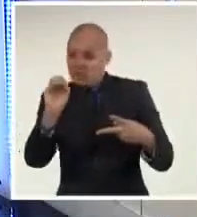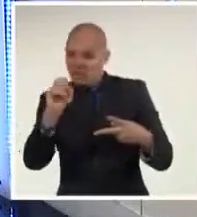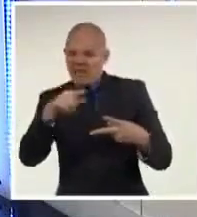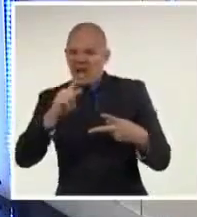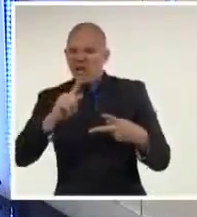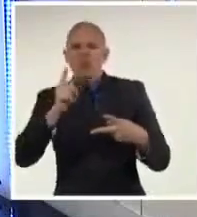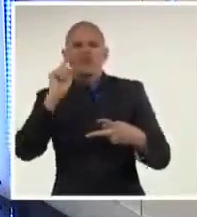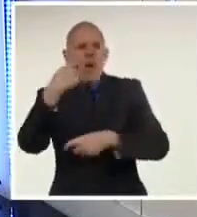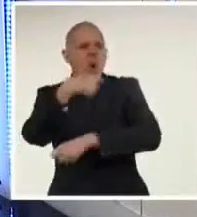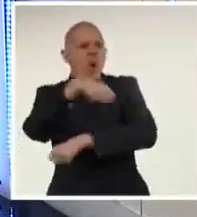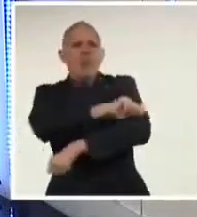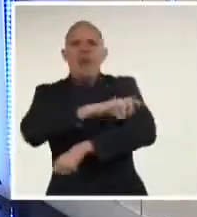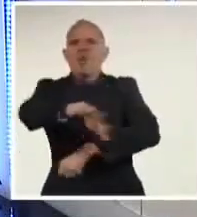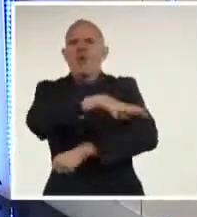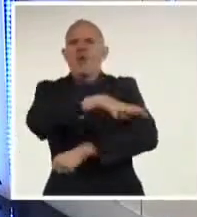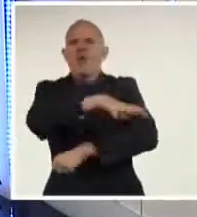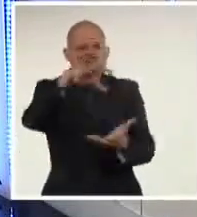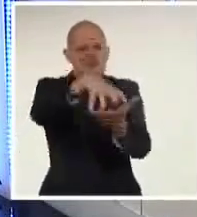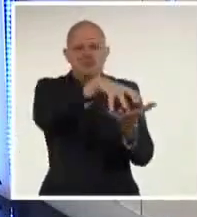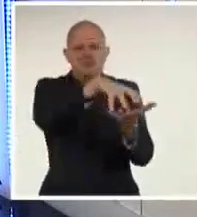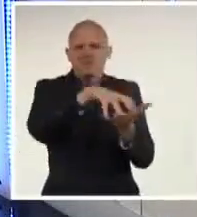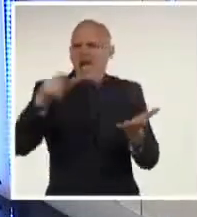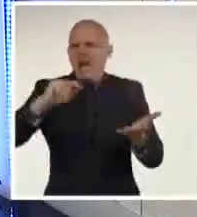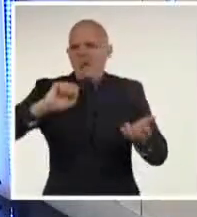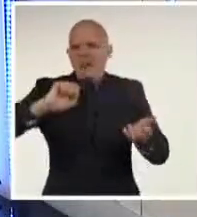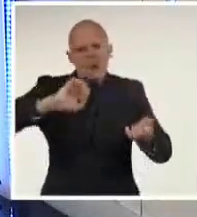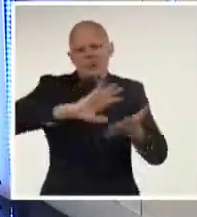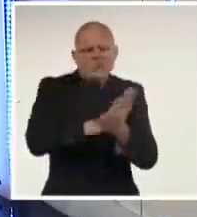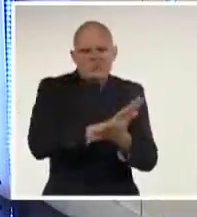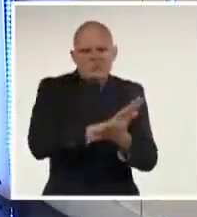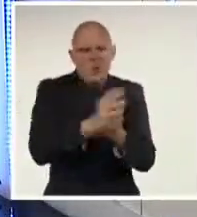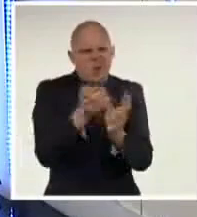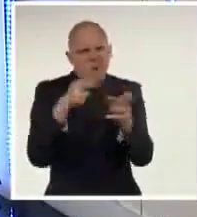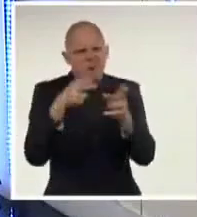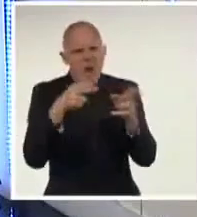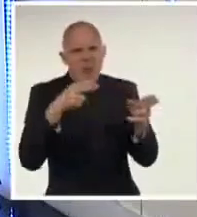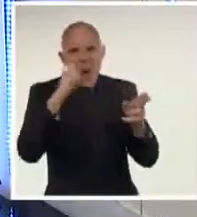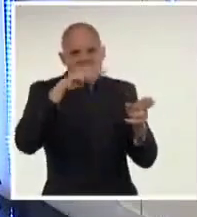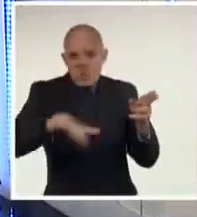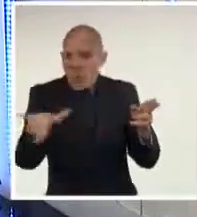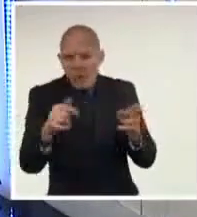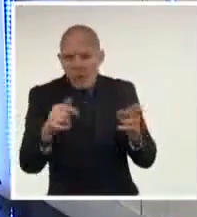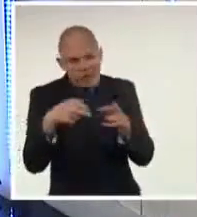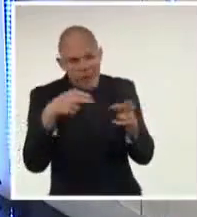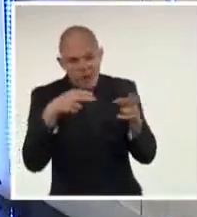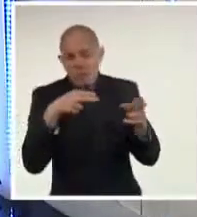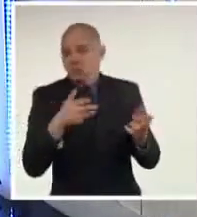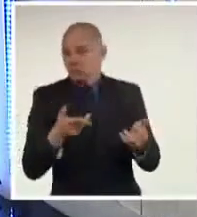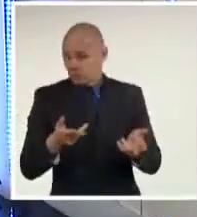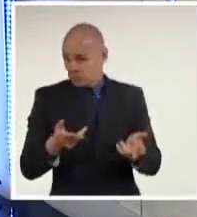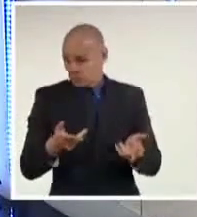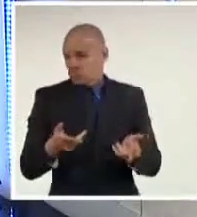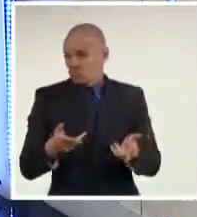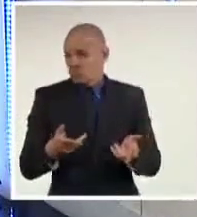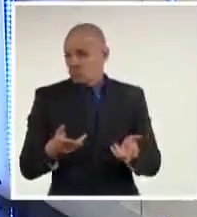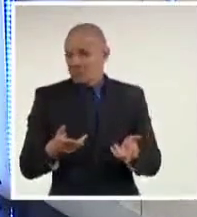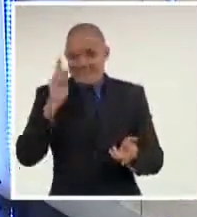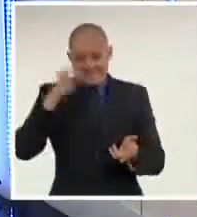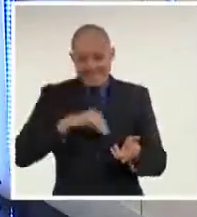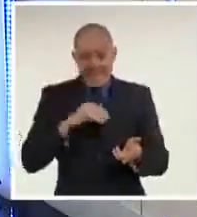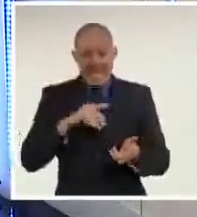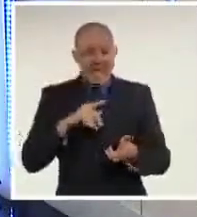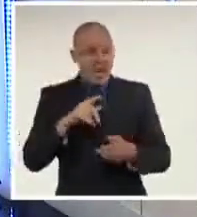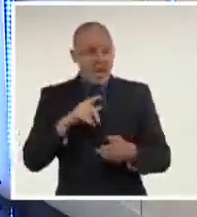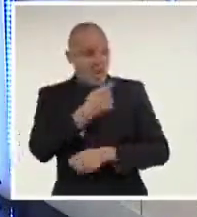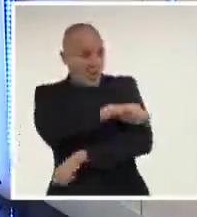William, que no se deje ver más de la cuenta, que los manifestantes tienen clarísimo que ni ella ni él pueden tomar las riendas del país. No se queda